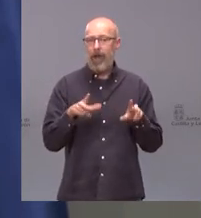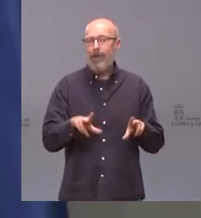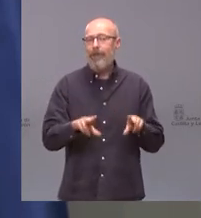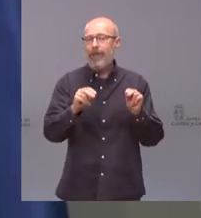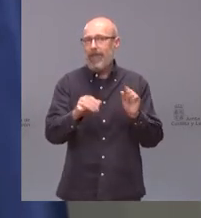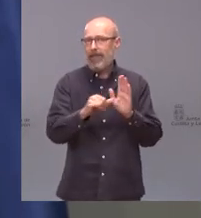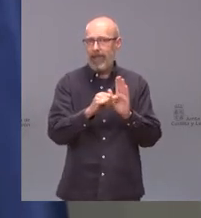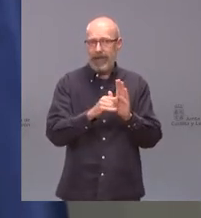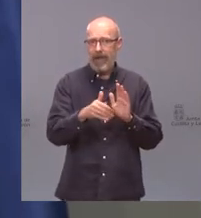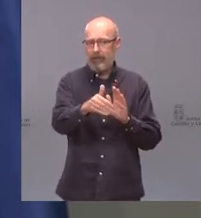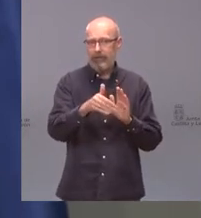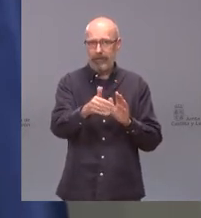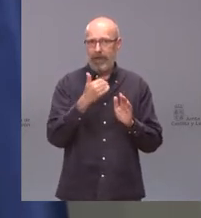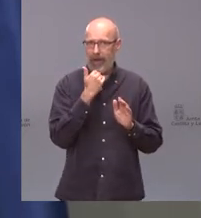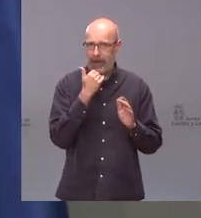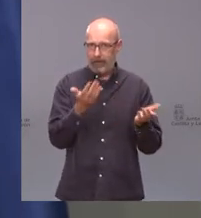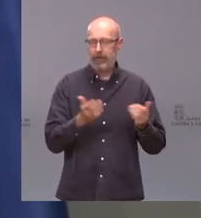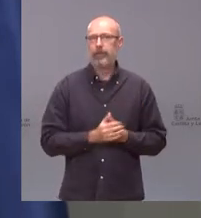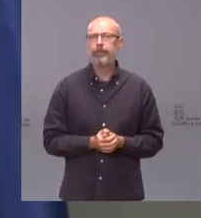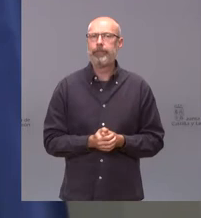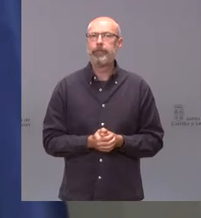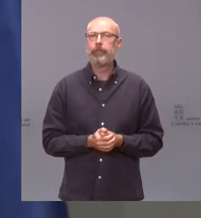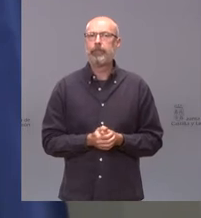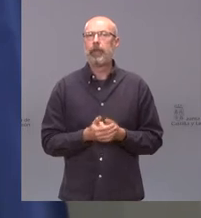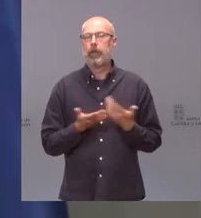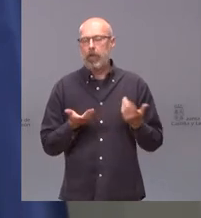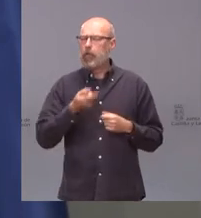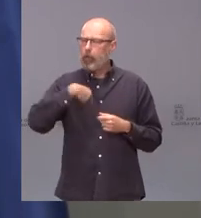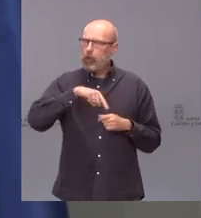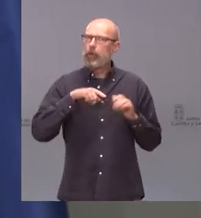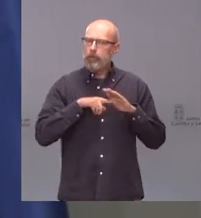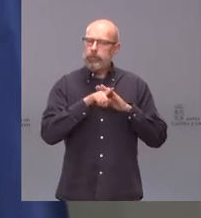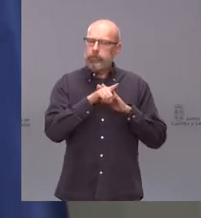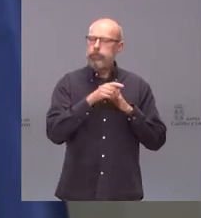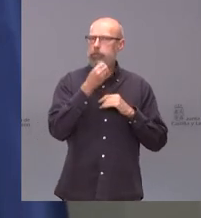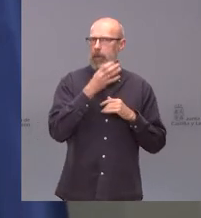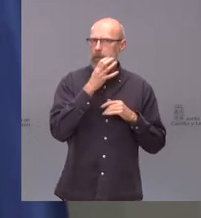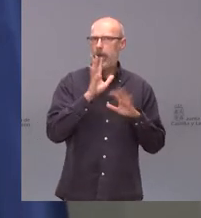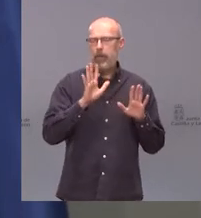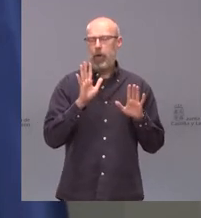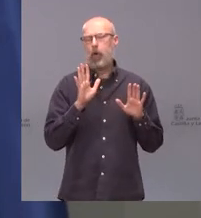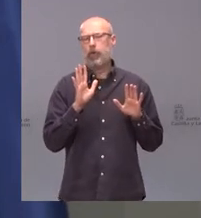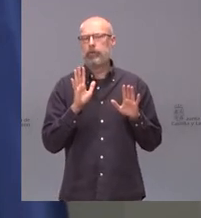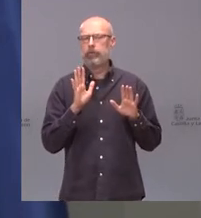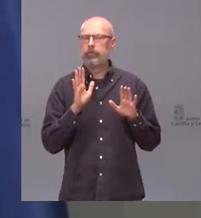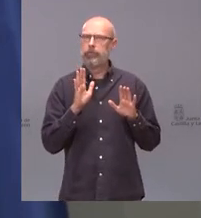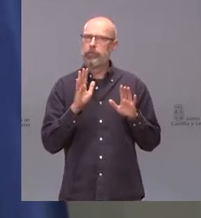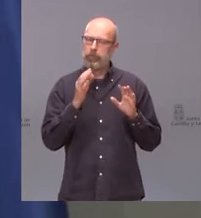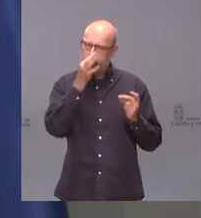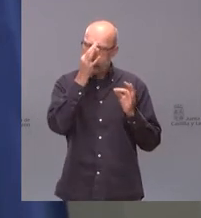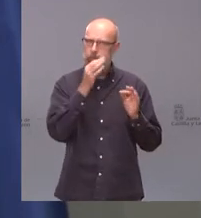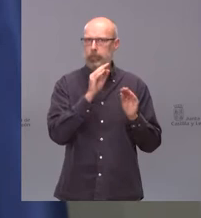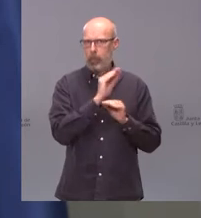principio del fin. Por tanto, vamos bien pero hay que mantener la situación. También tenemos